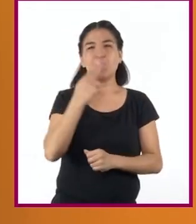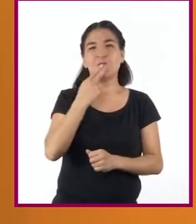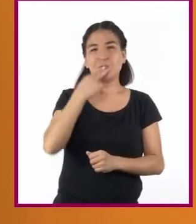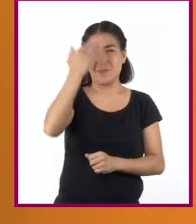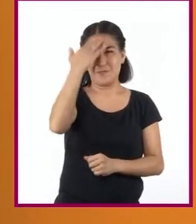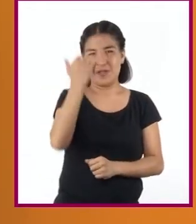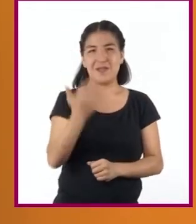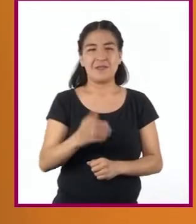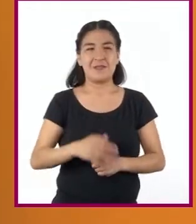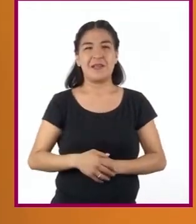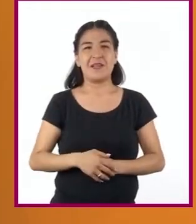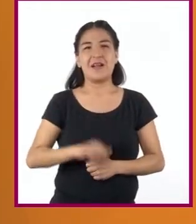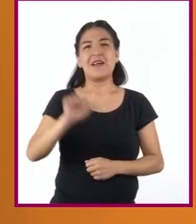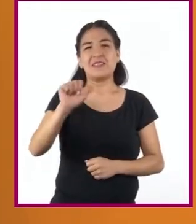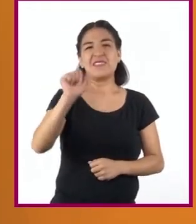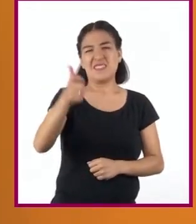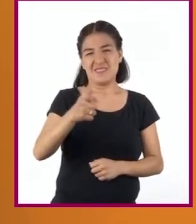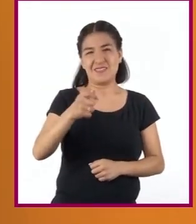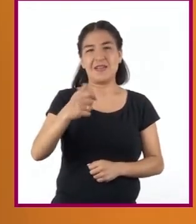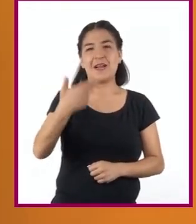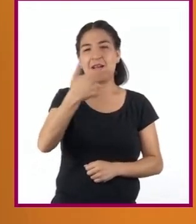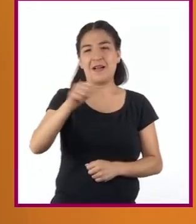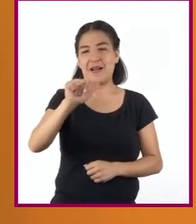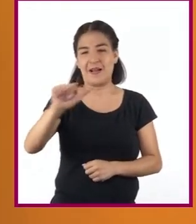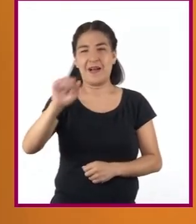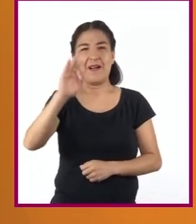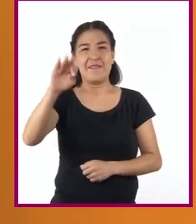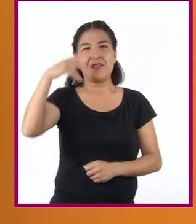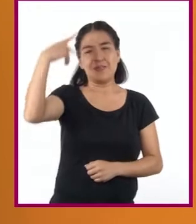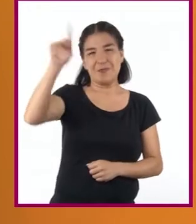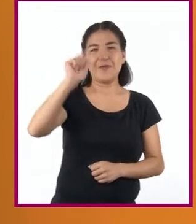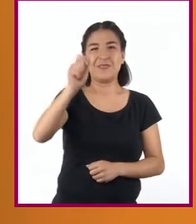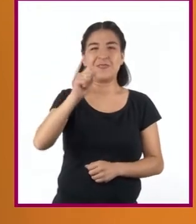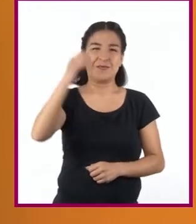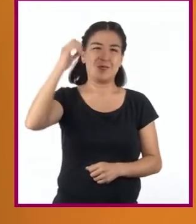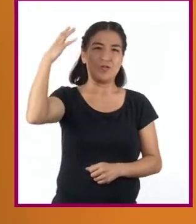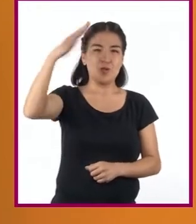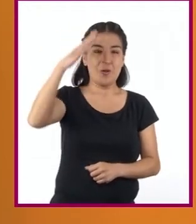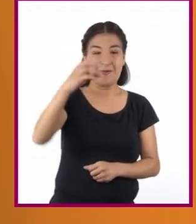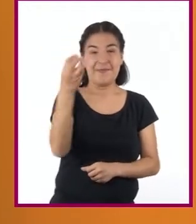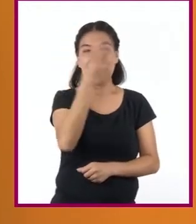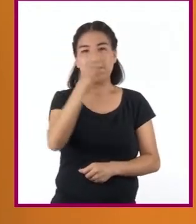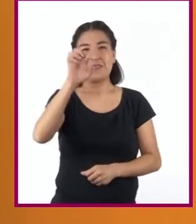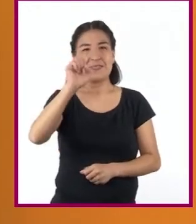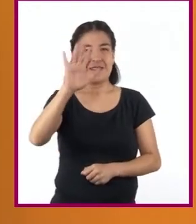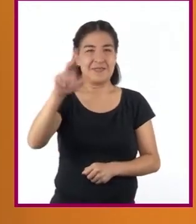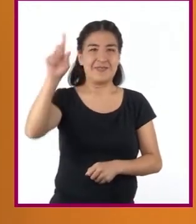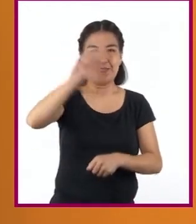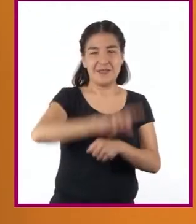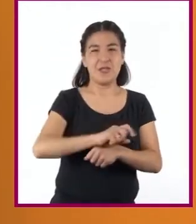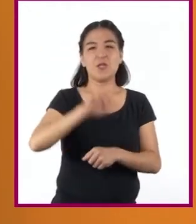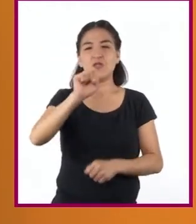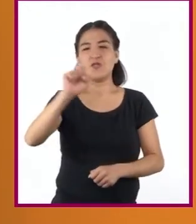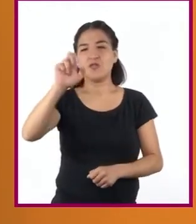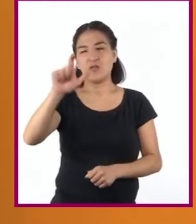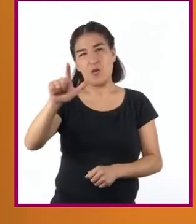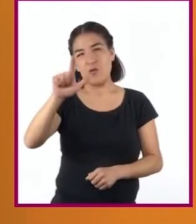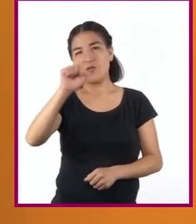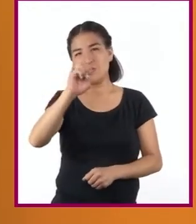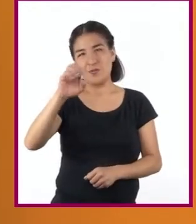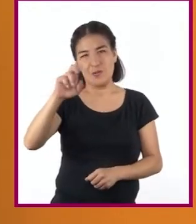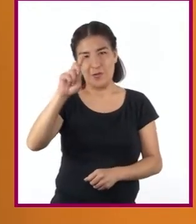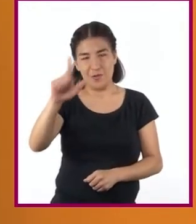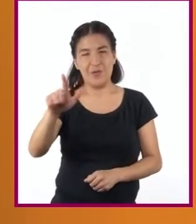incluyen el Haaf, que es un calendario solar de 365 días, el Tzolquín, que es un